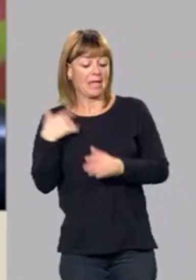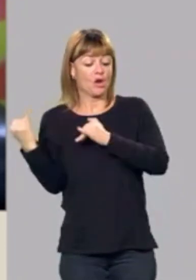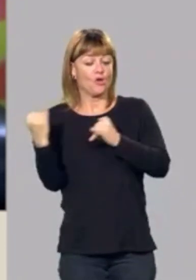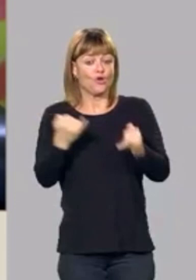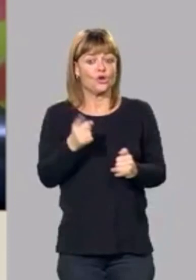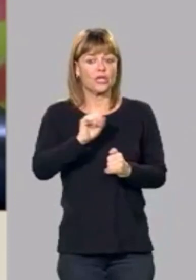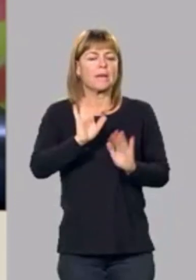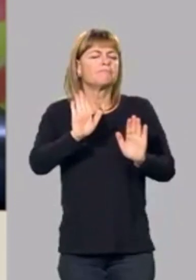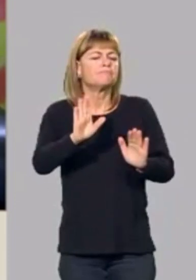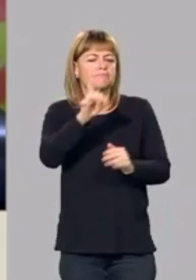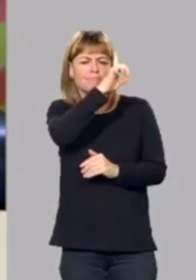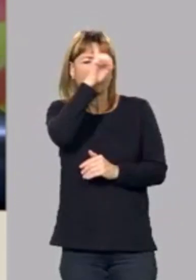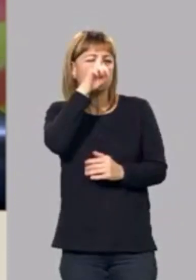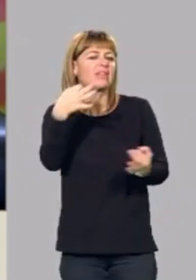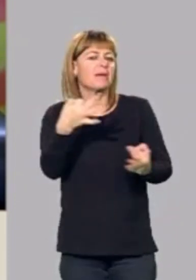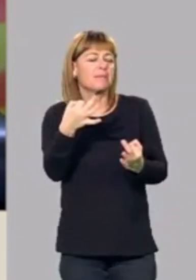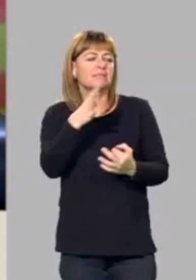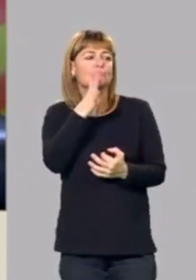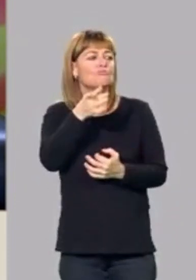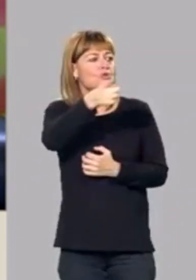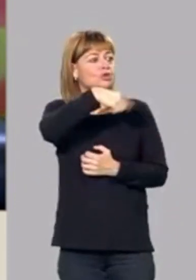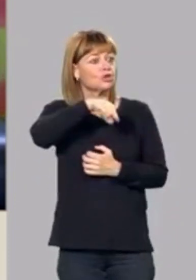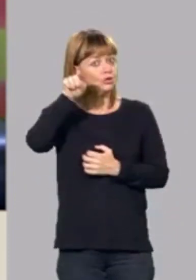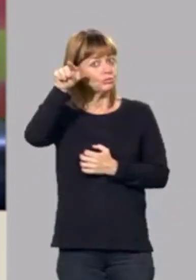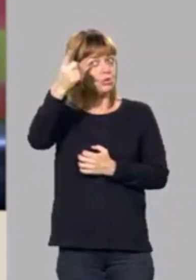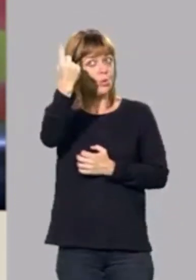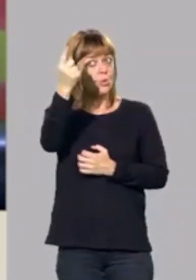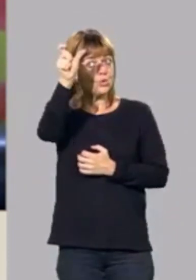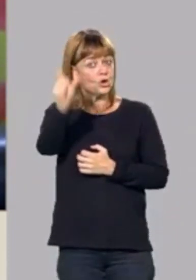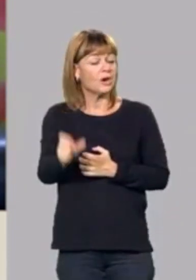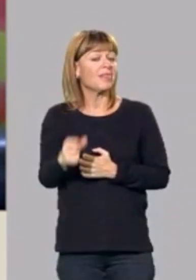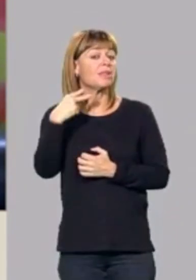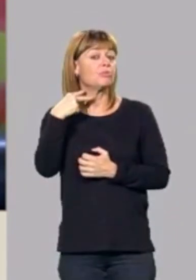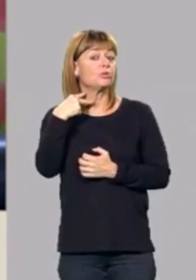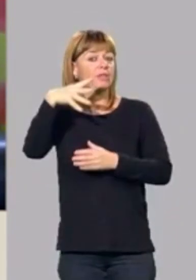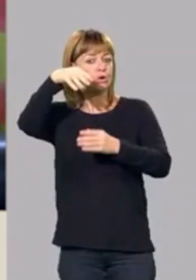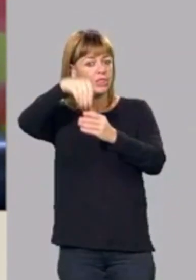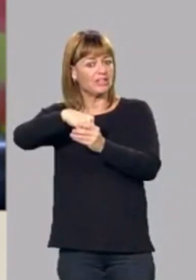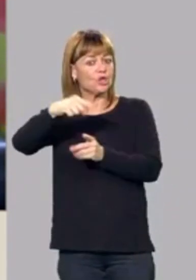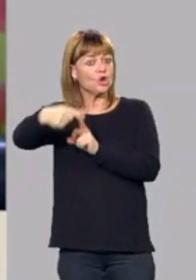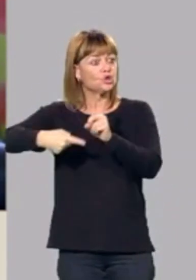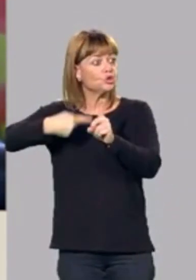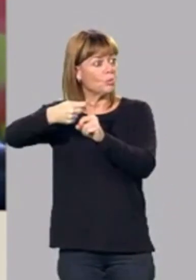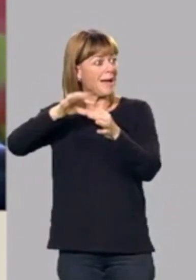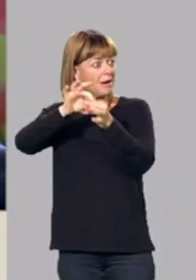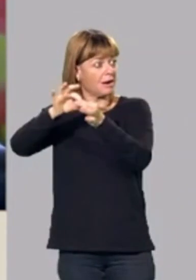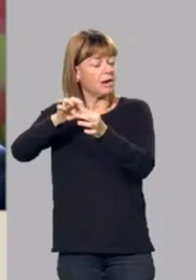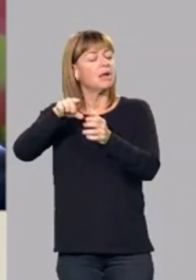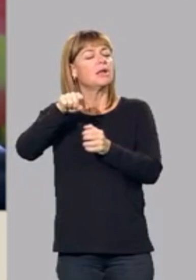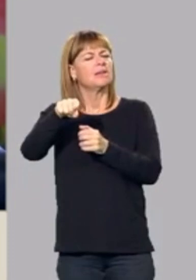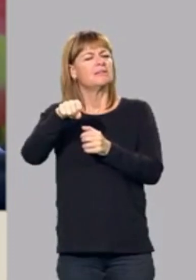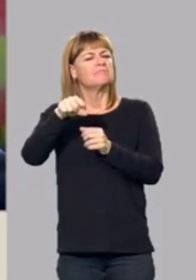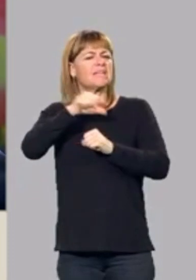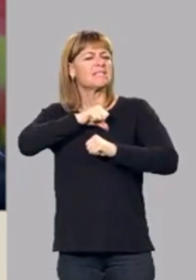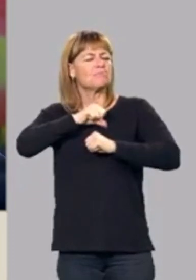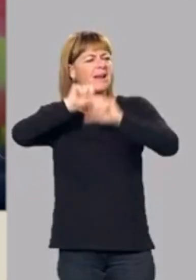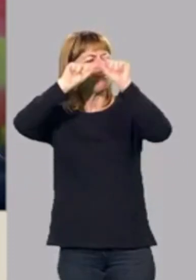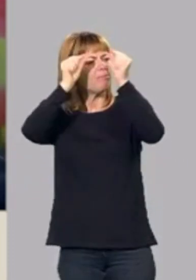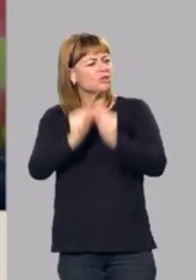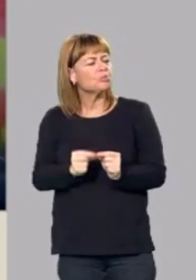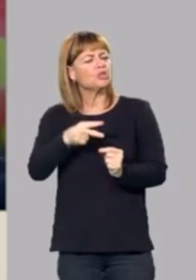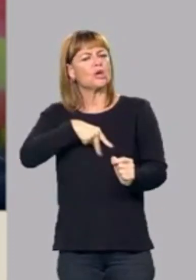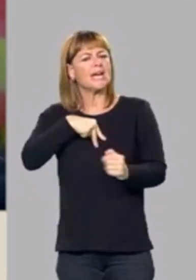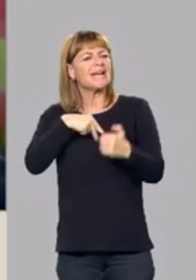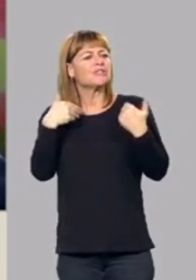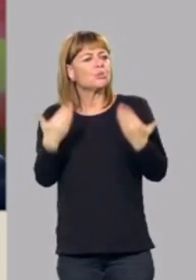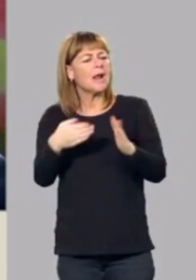¿qué pasa en Madrid? Ustedes tienen ahí un diputado dentro de la coalición de Sumar. ¿Qué esperan de esos presupuestos generales? ¿Y qué condiciones pondría Chunta